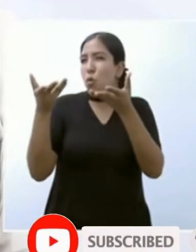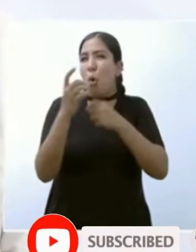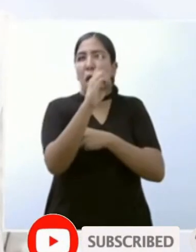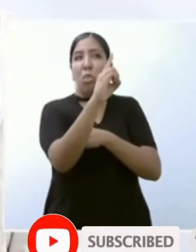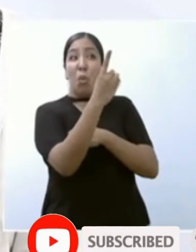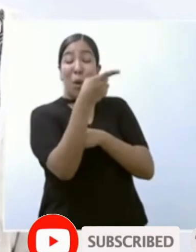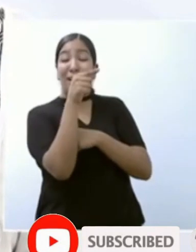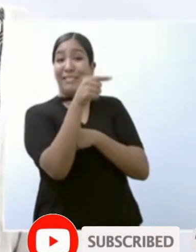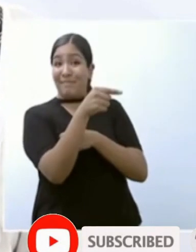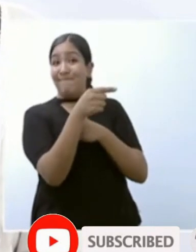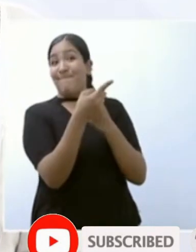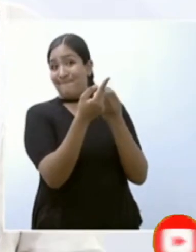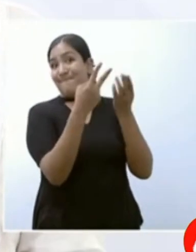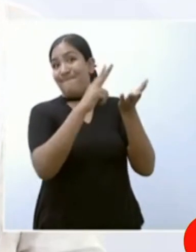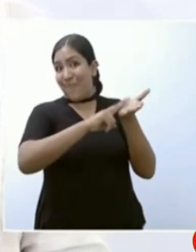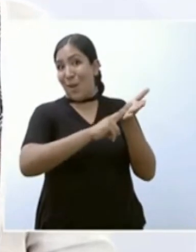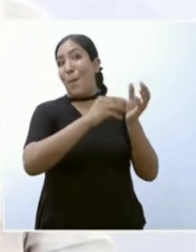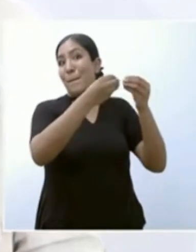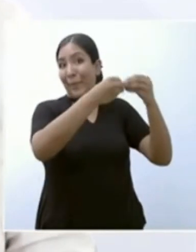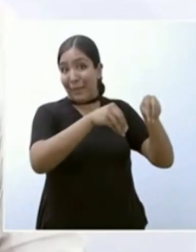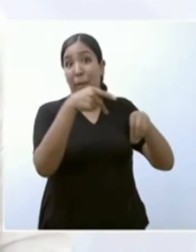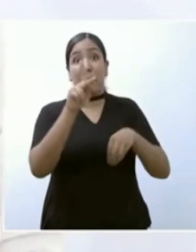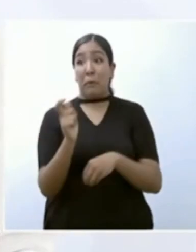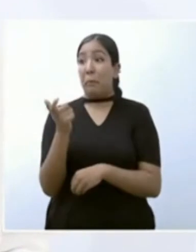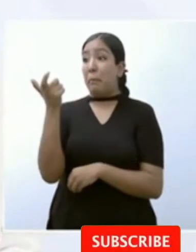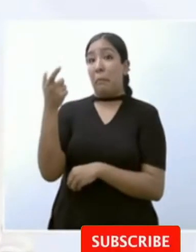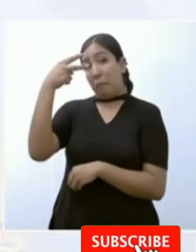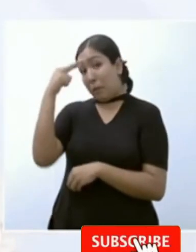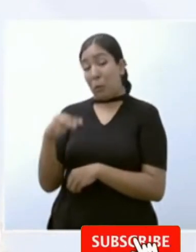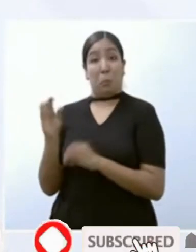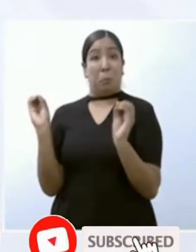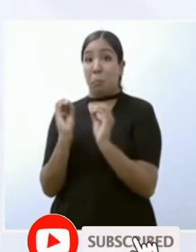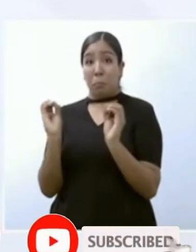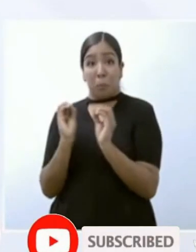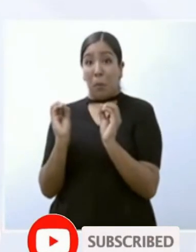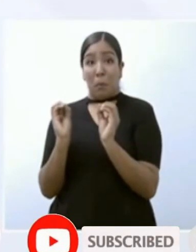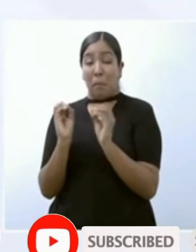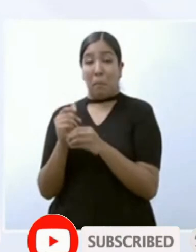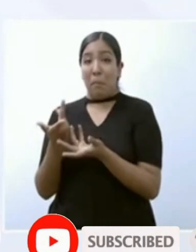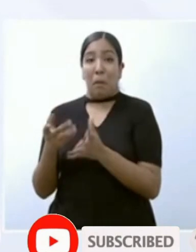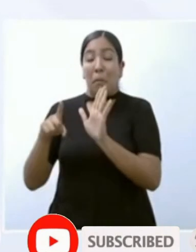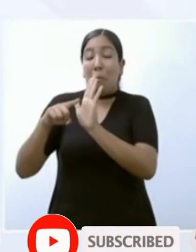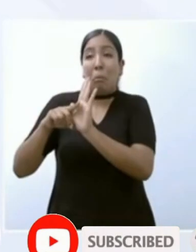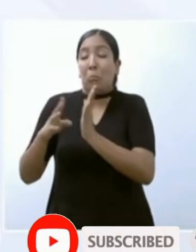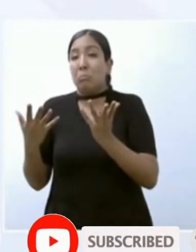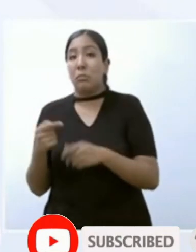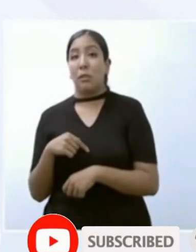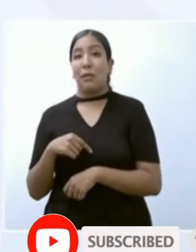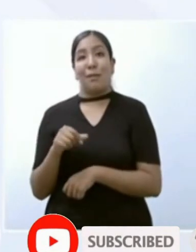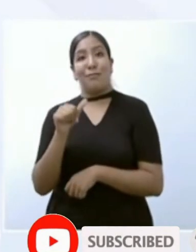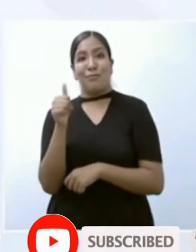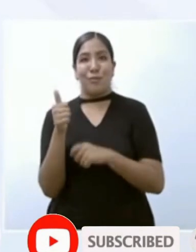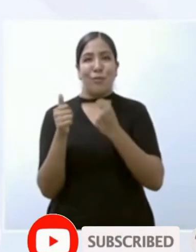Esto va a ser muy difícil que lo puedan leer en el Reforma o en el Universal este